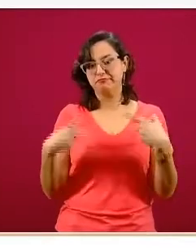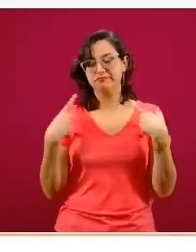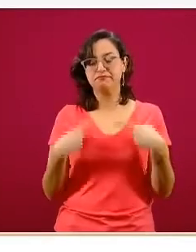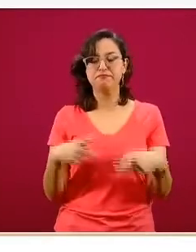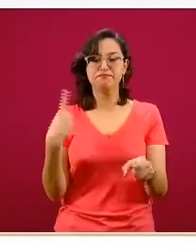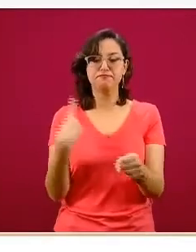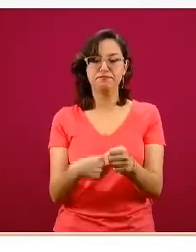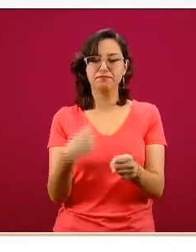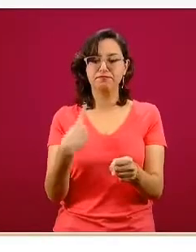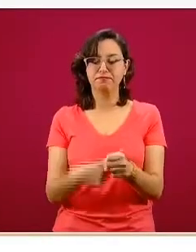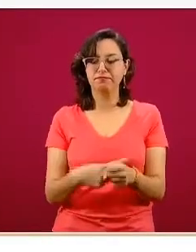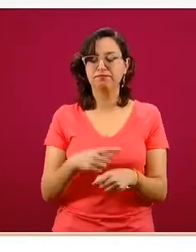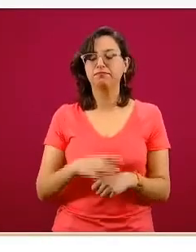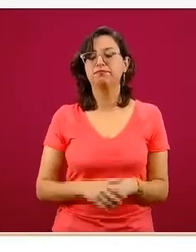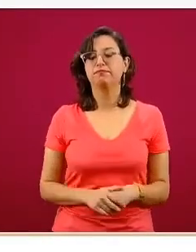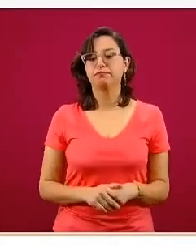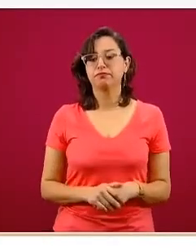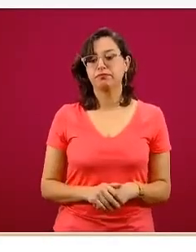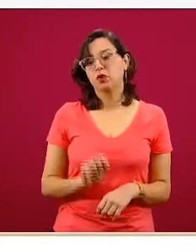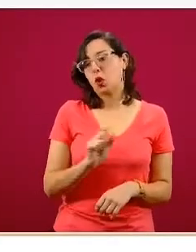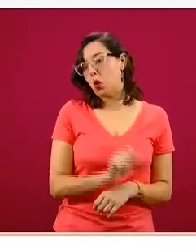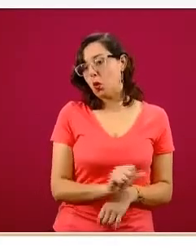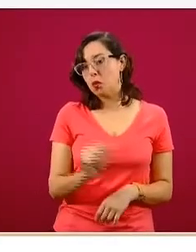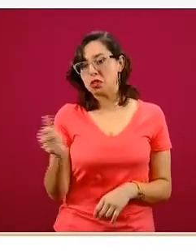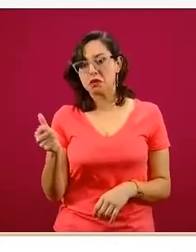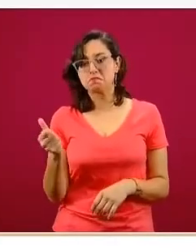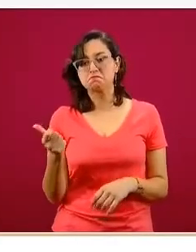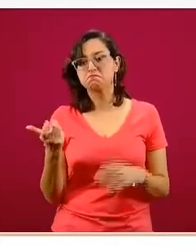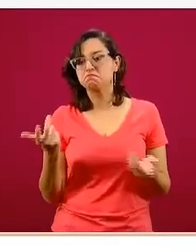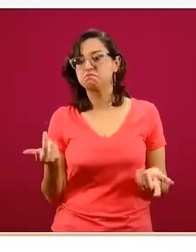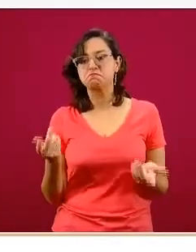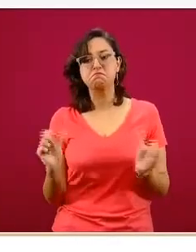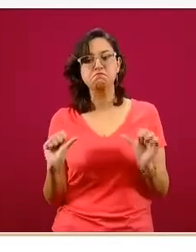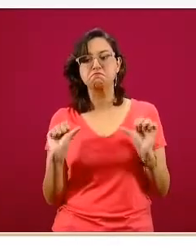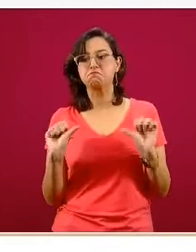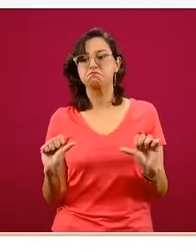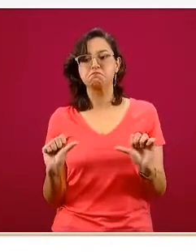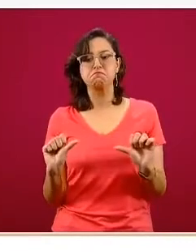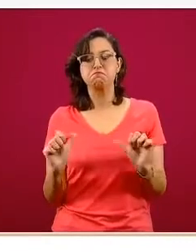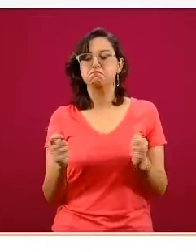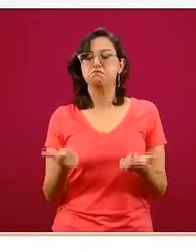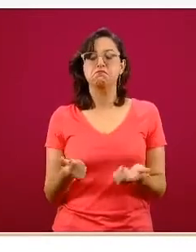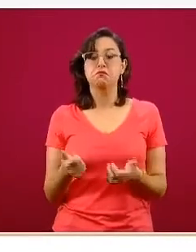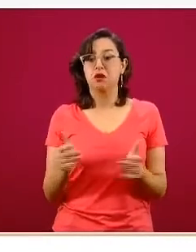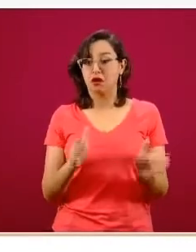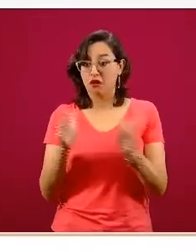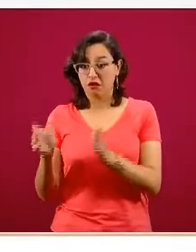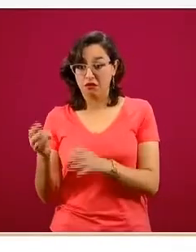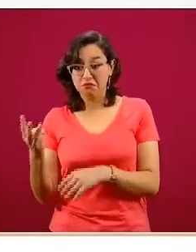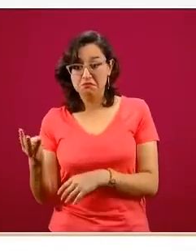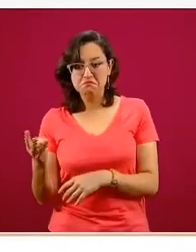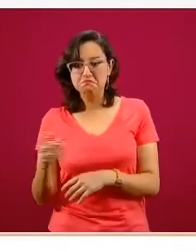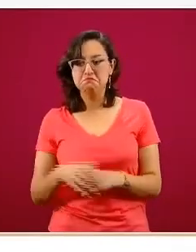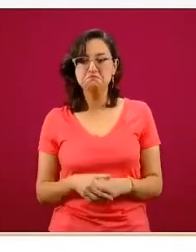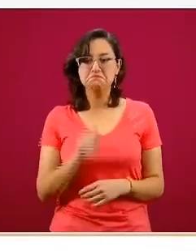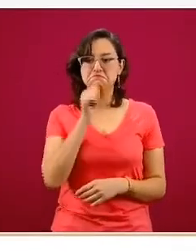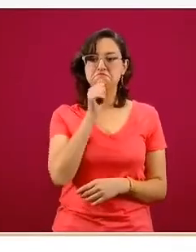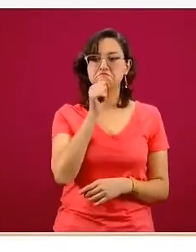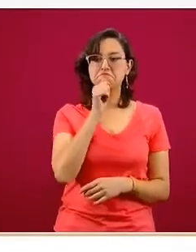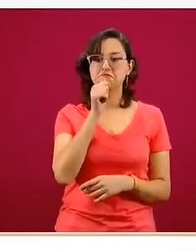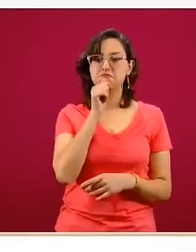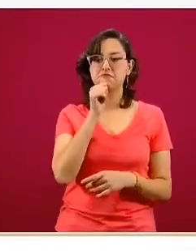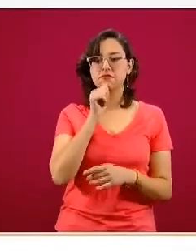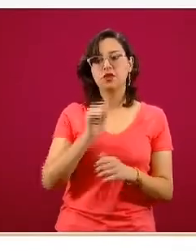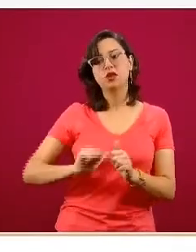enfermedad y cuáles en un momento determinado, inclusive se encuentran a lo mejor en otra fase diferente a la de estas entidades federativas,